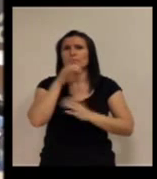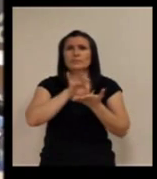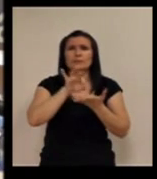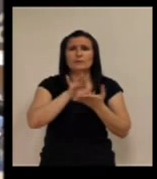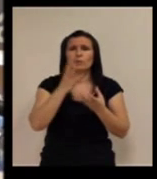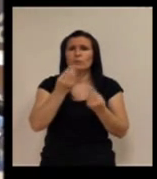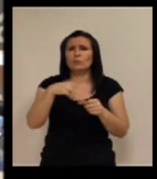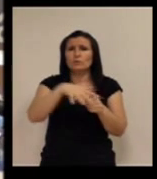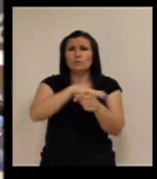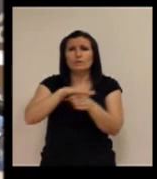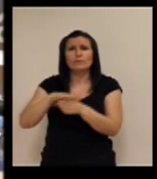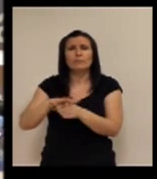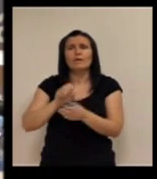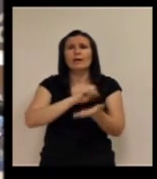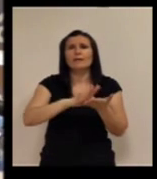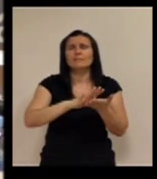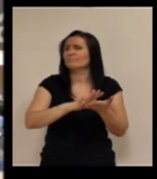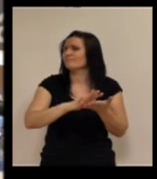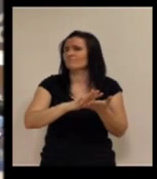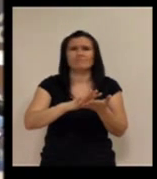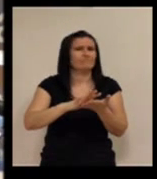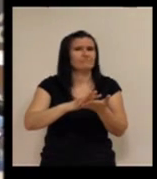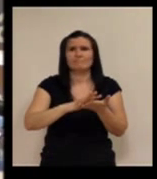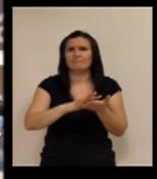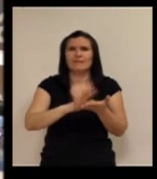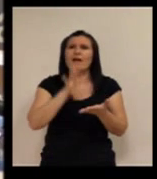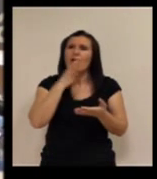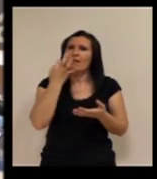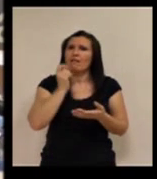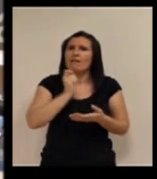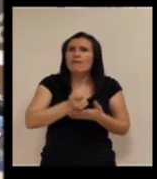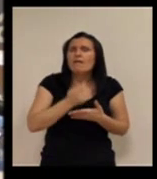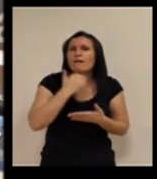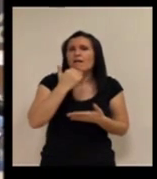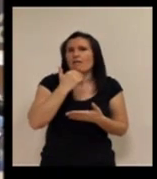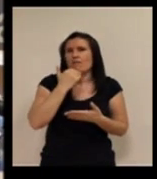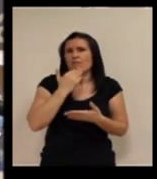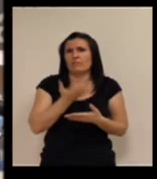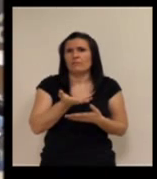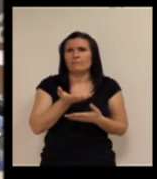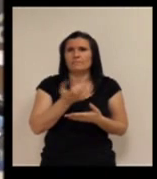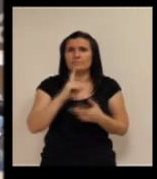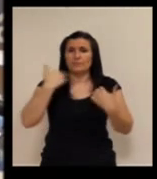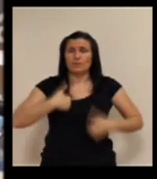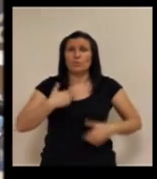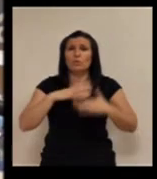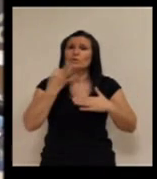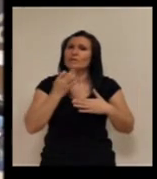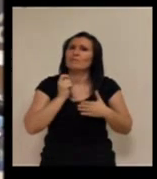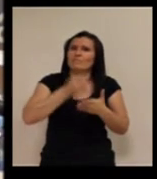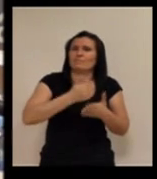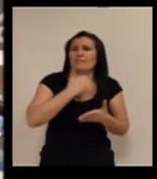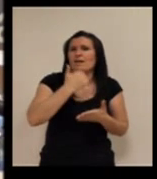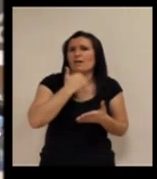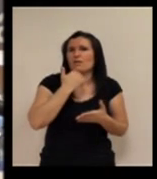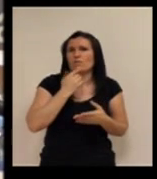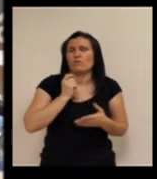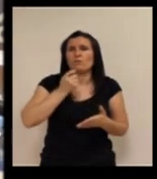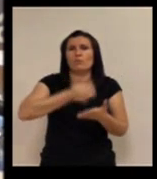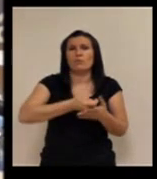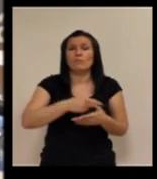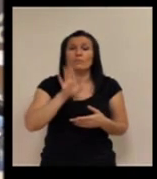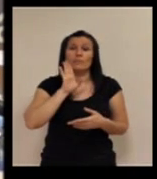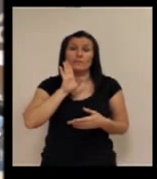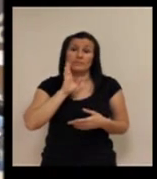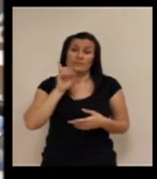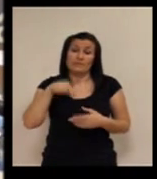en muchos municipios ya no es gratuito, ya conlleva una aportación económica por parte de los usuarios. Como